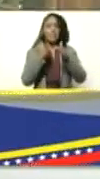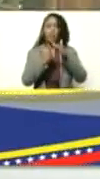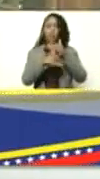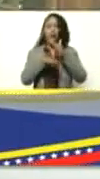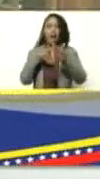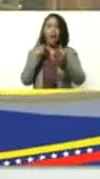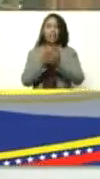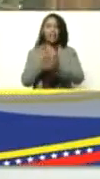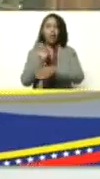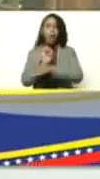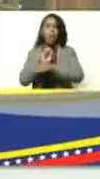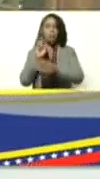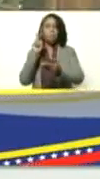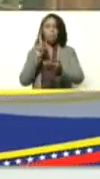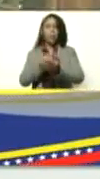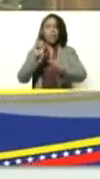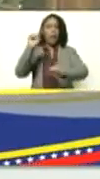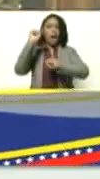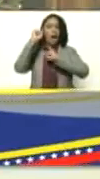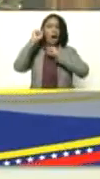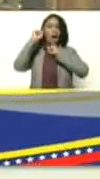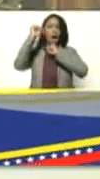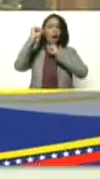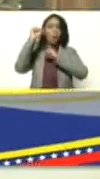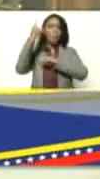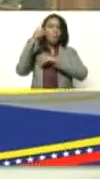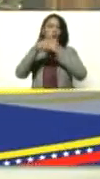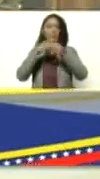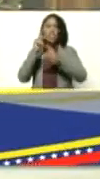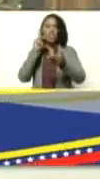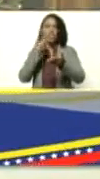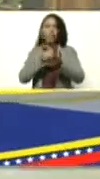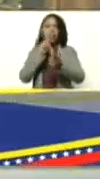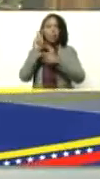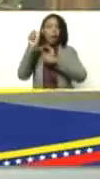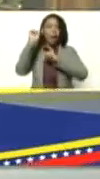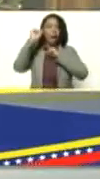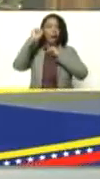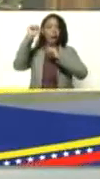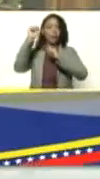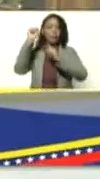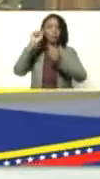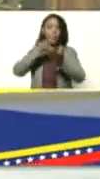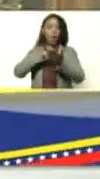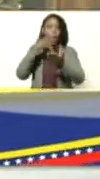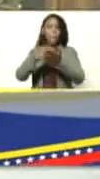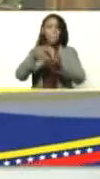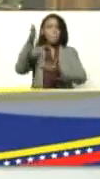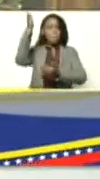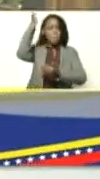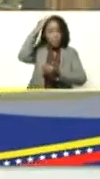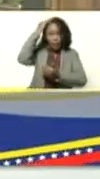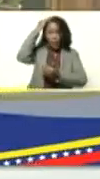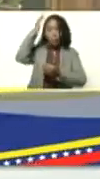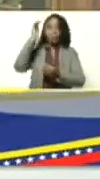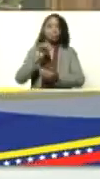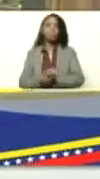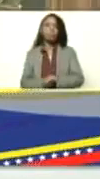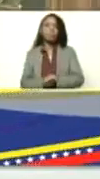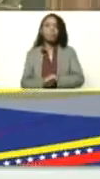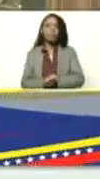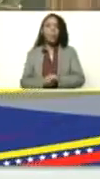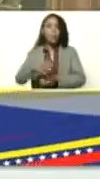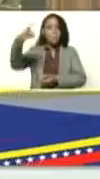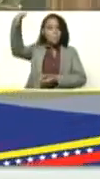triunfante y lo primero que hizo al llegar triunfante le cayó sobre su cabeza una